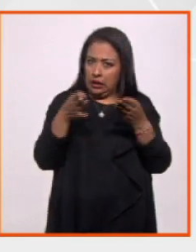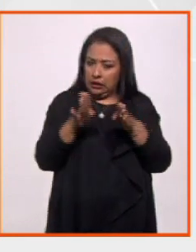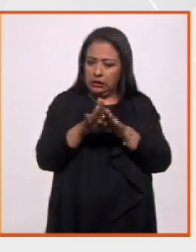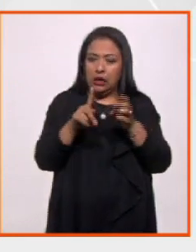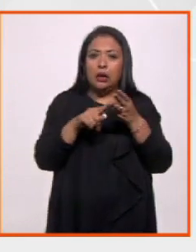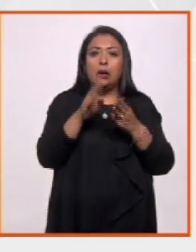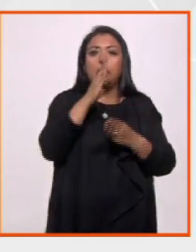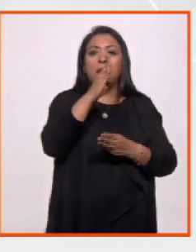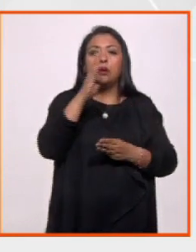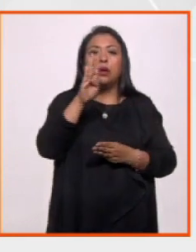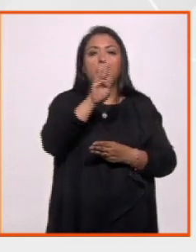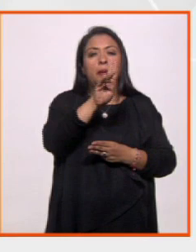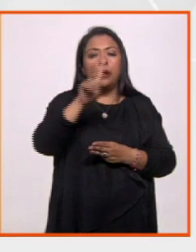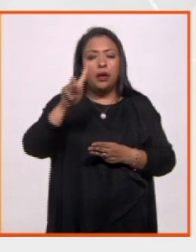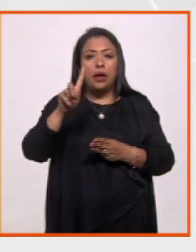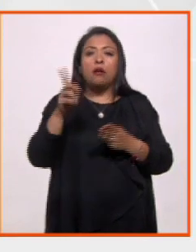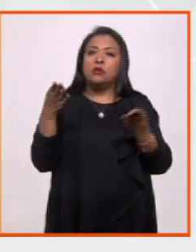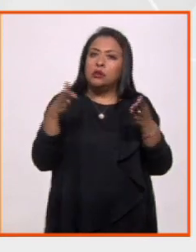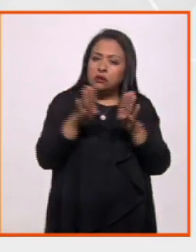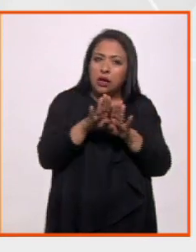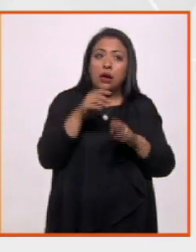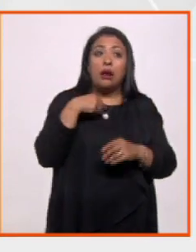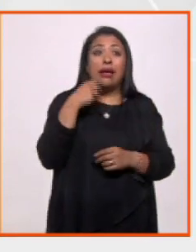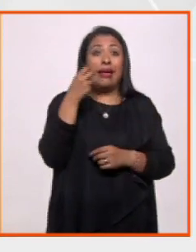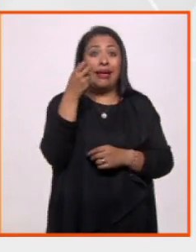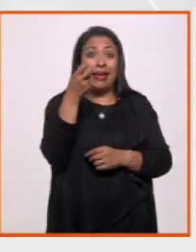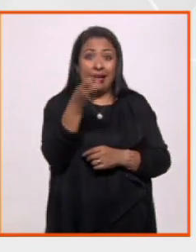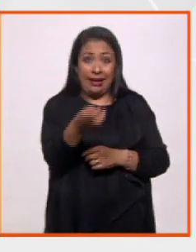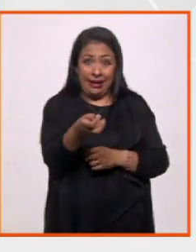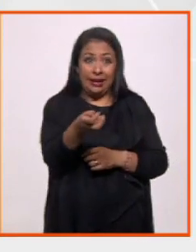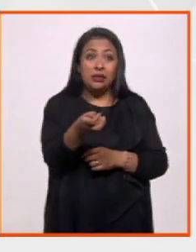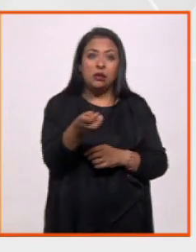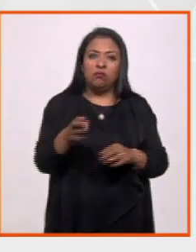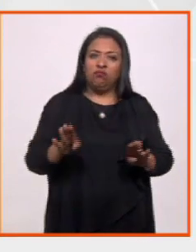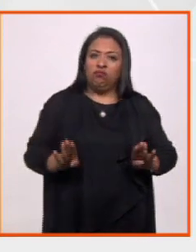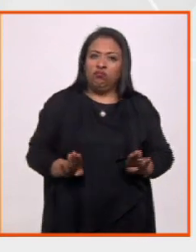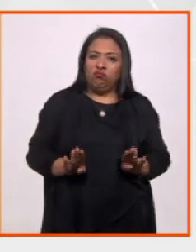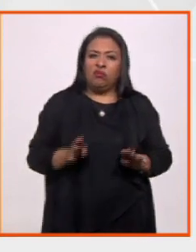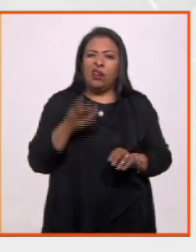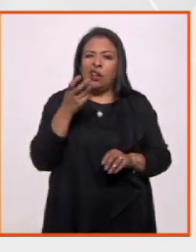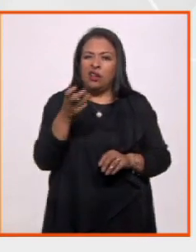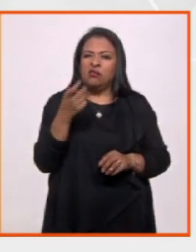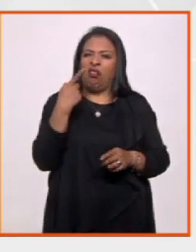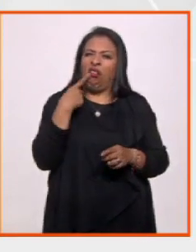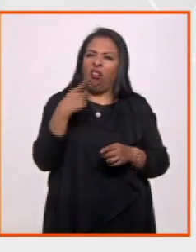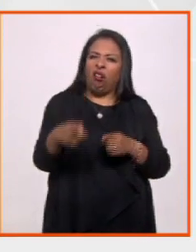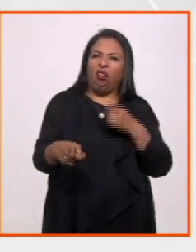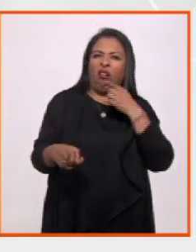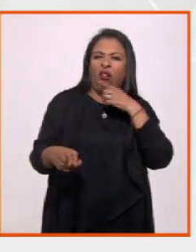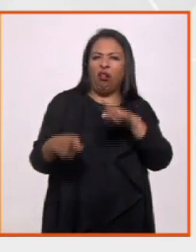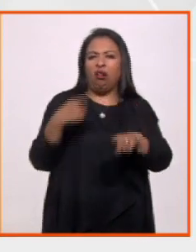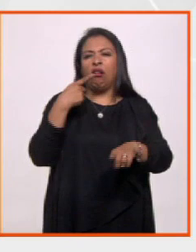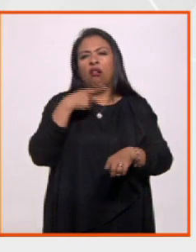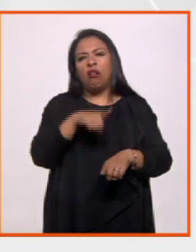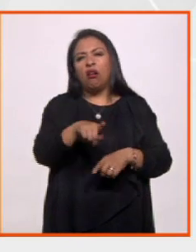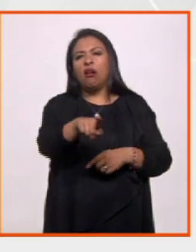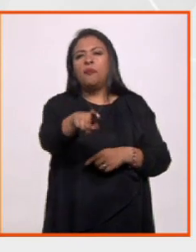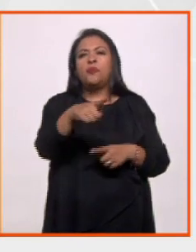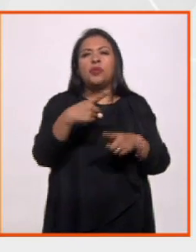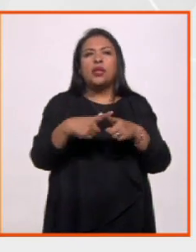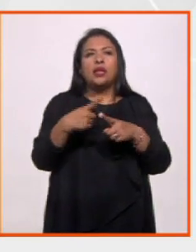la Biblioteca Vasconcelos y ante esta actitud, ante estos reclamos de la